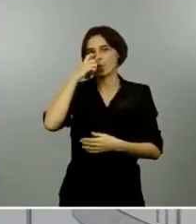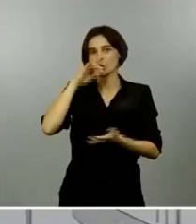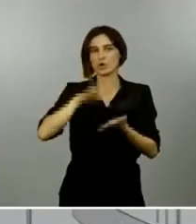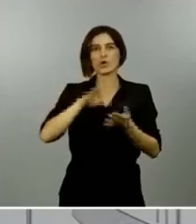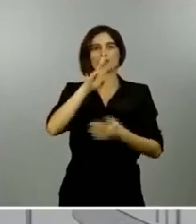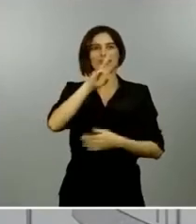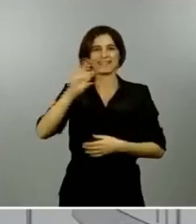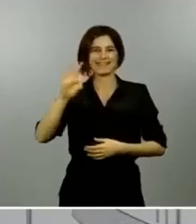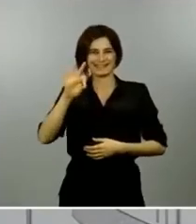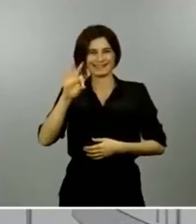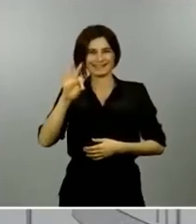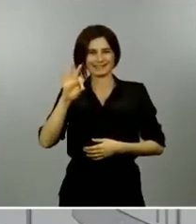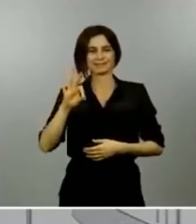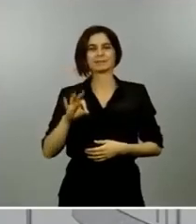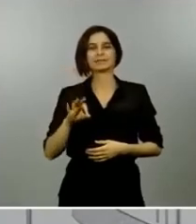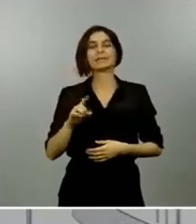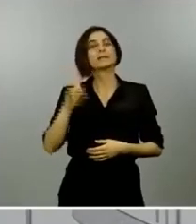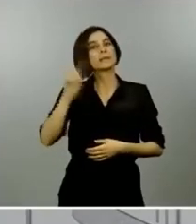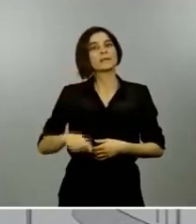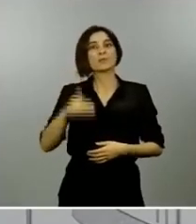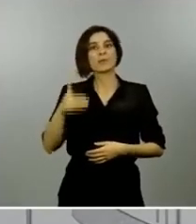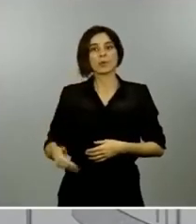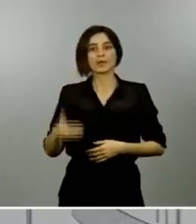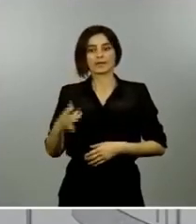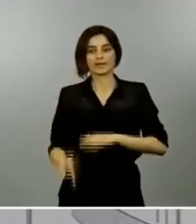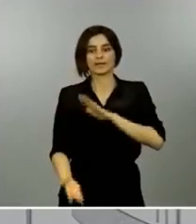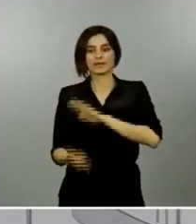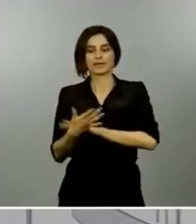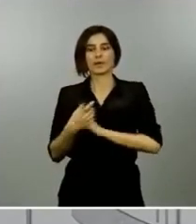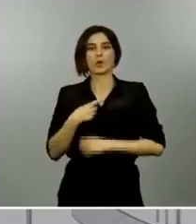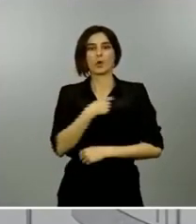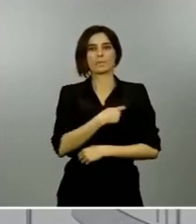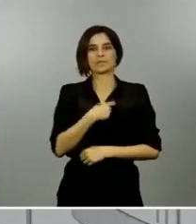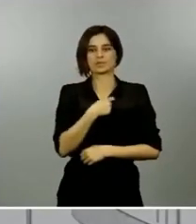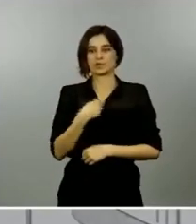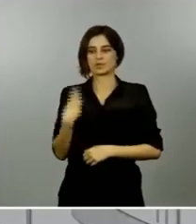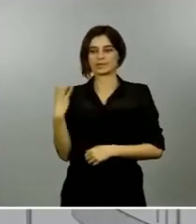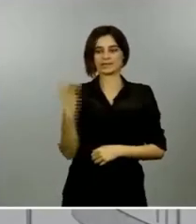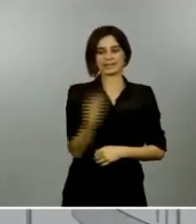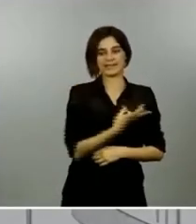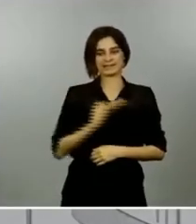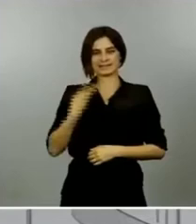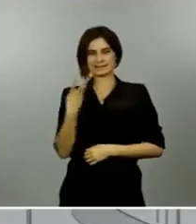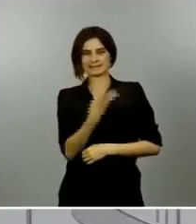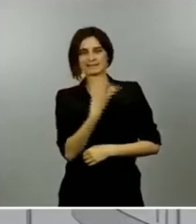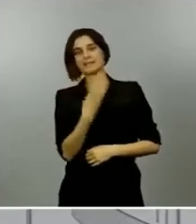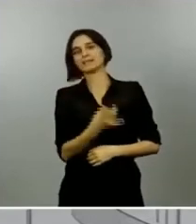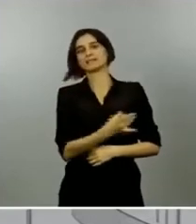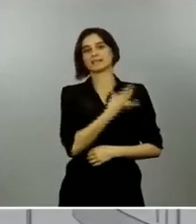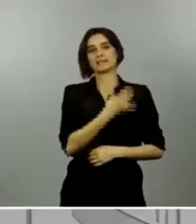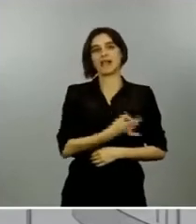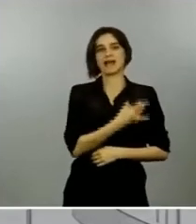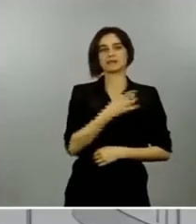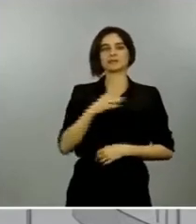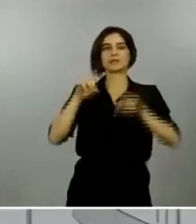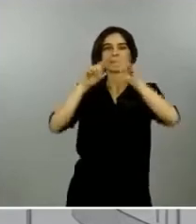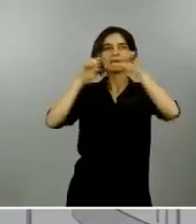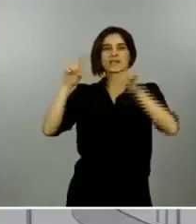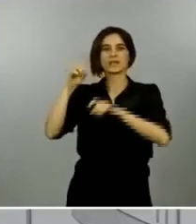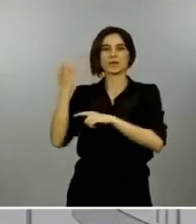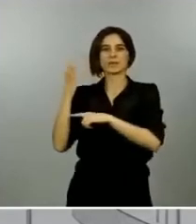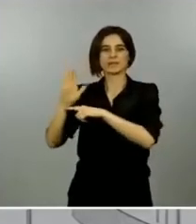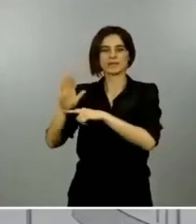también la constitución de esa comisión tripartita en donde va a estar tanto los agentes sociales como el gobierno de España para saber exactamente cuáles son los sectores